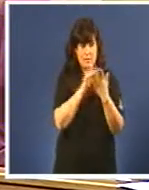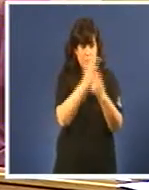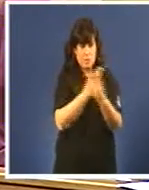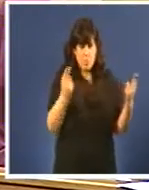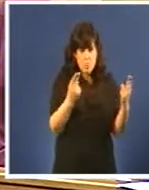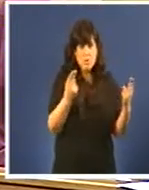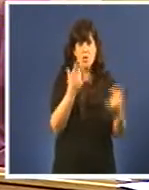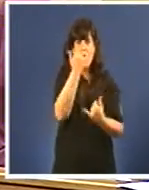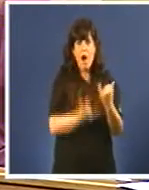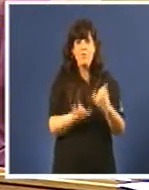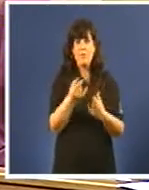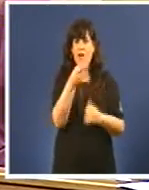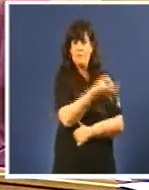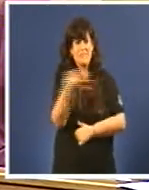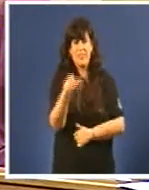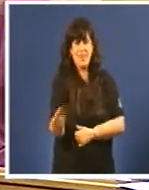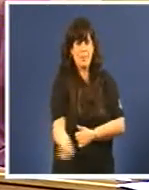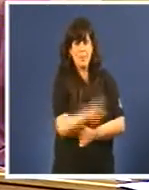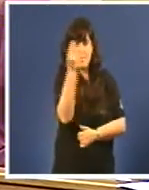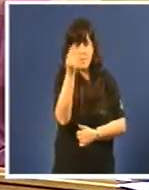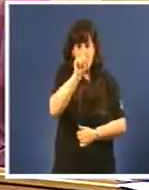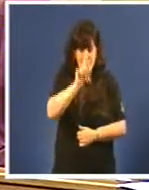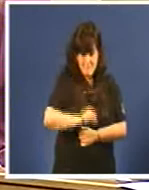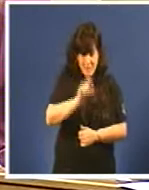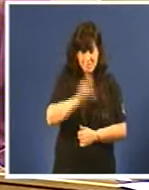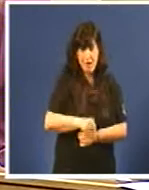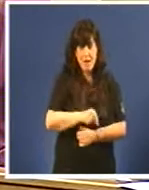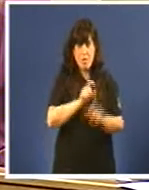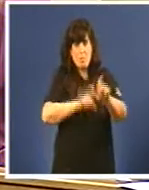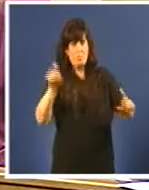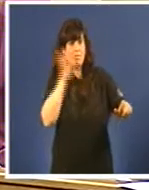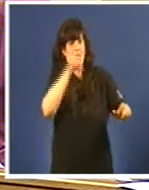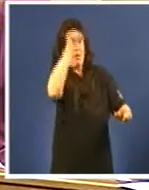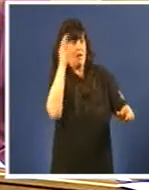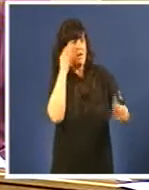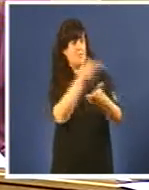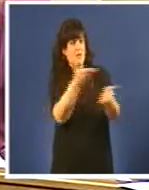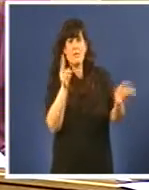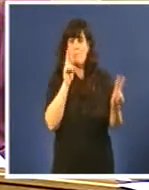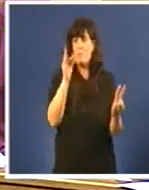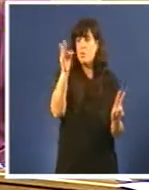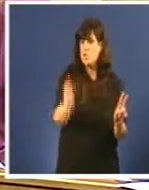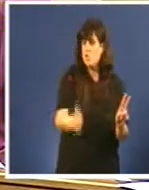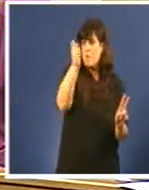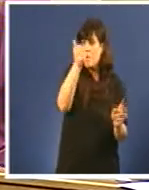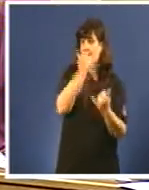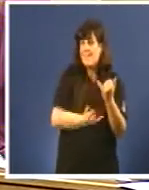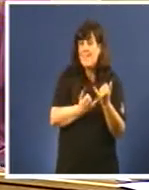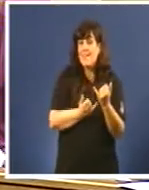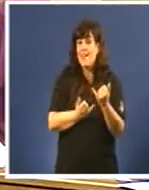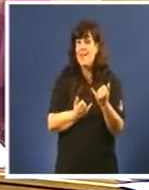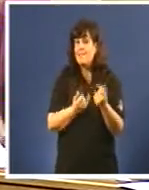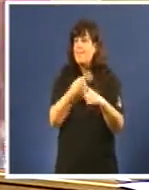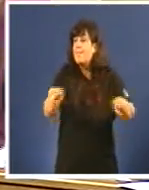maior grado, era máis eficiente, máis barato, mellor para os galegos, e a única diferencia é que non se lle daba negocio a determinadas